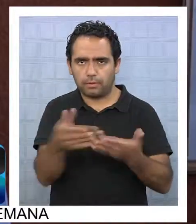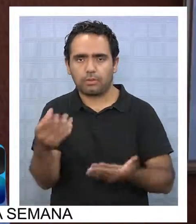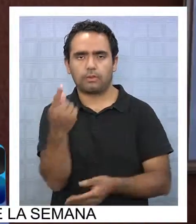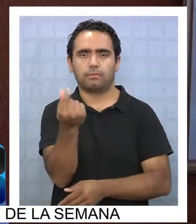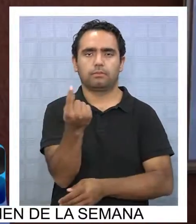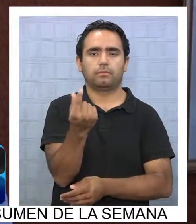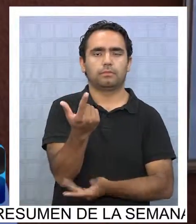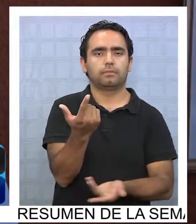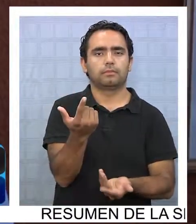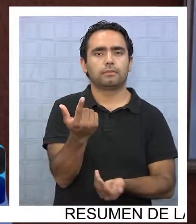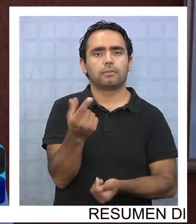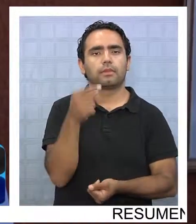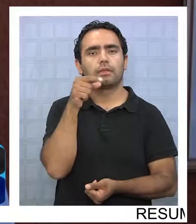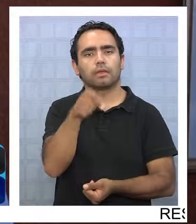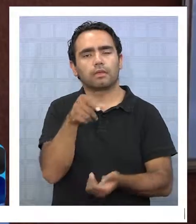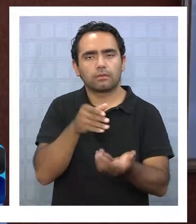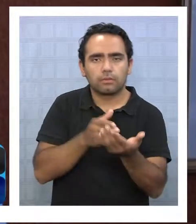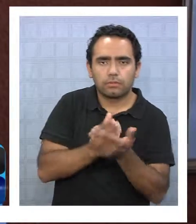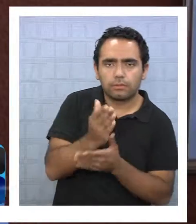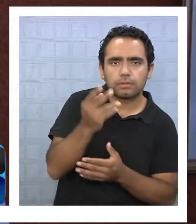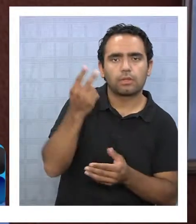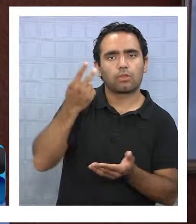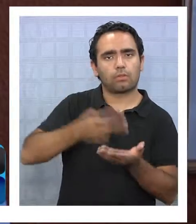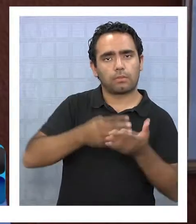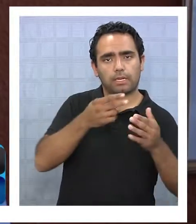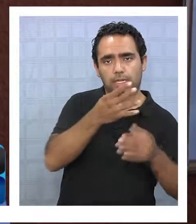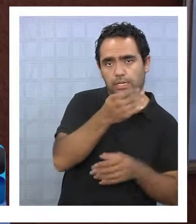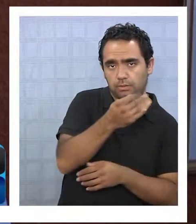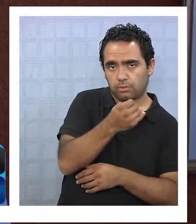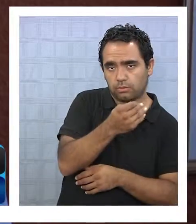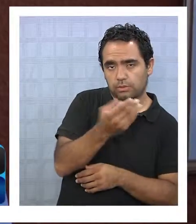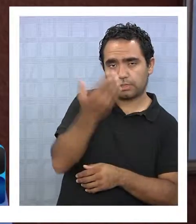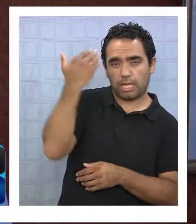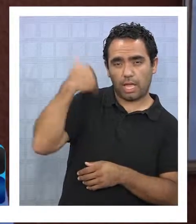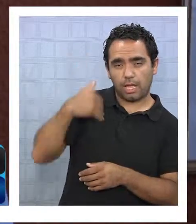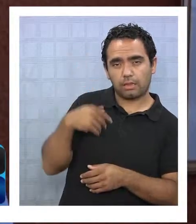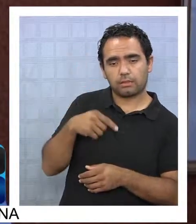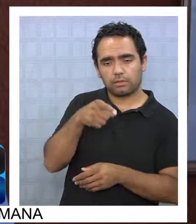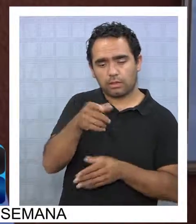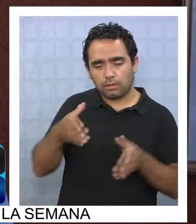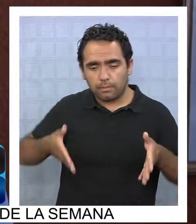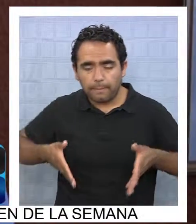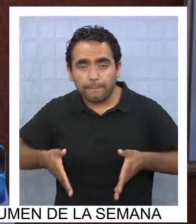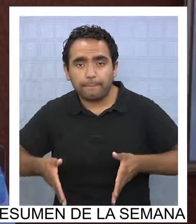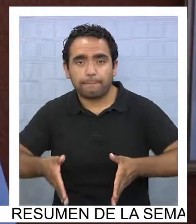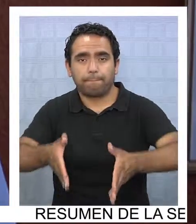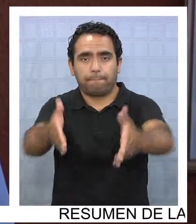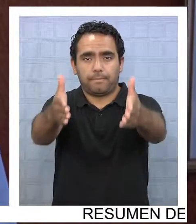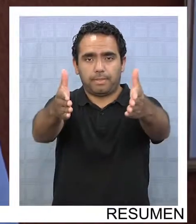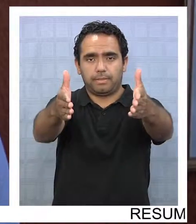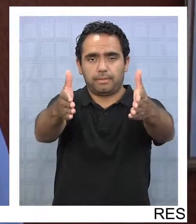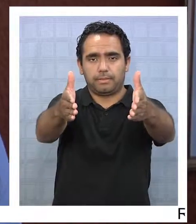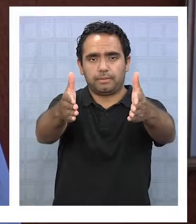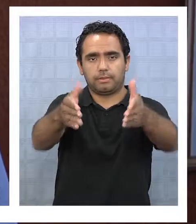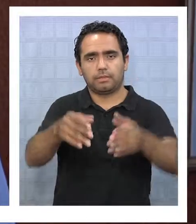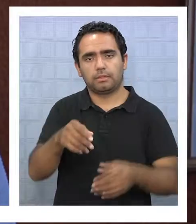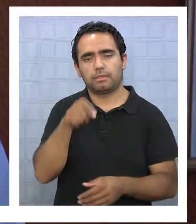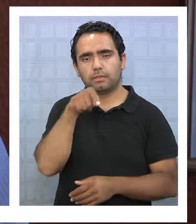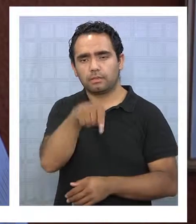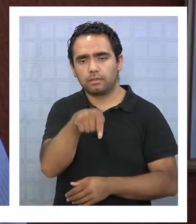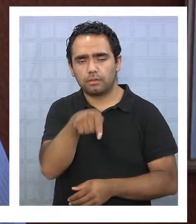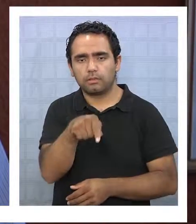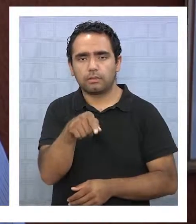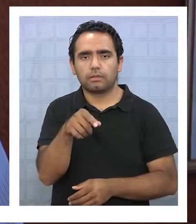millones de pesos. Partimos el año 2014 con la pista, el tercio